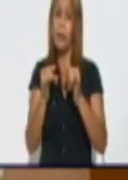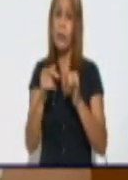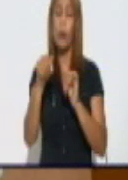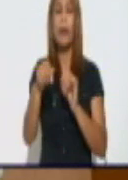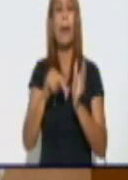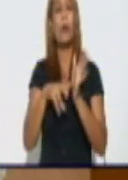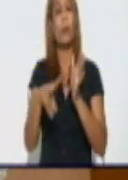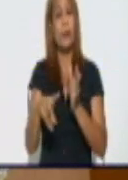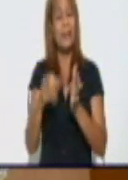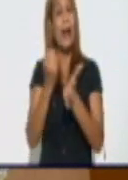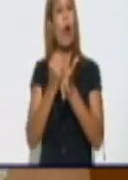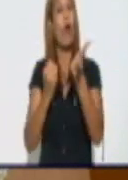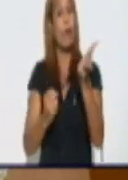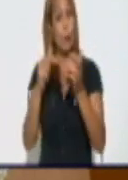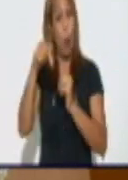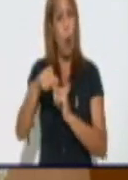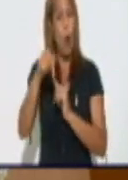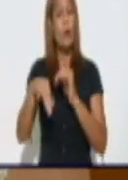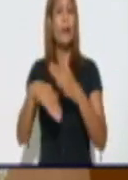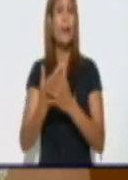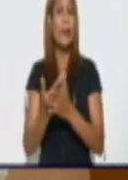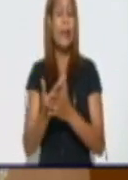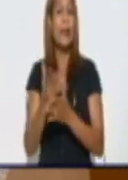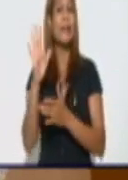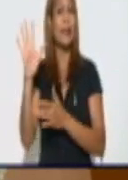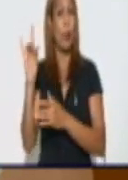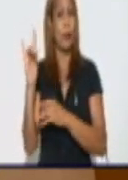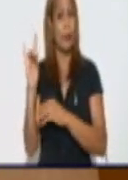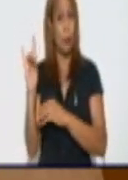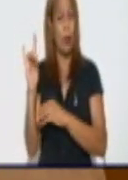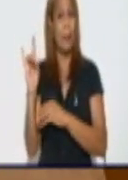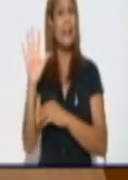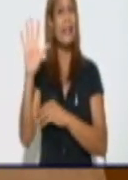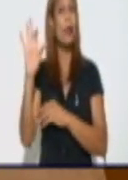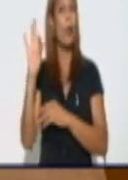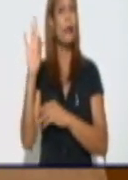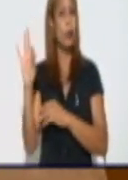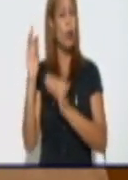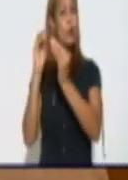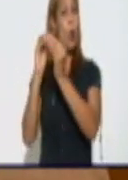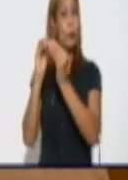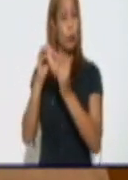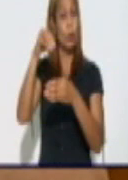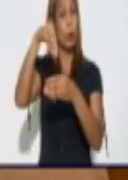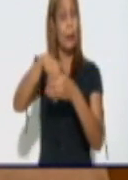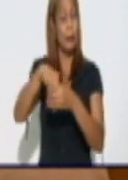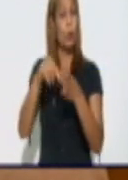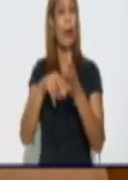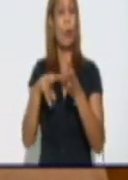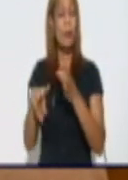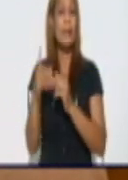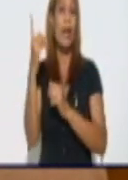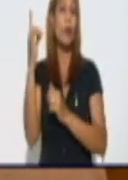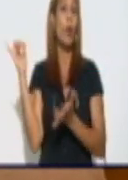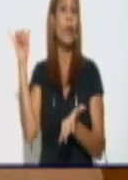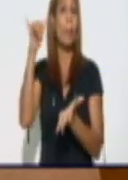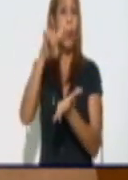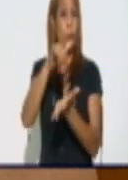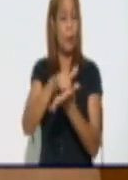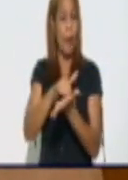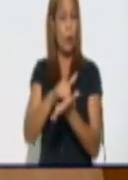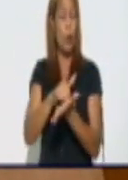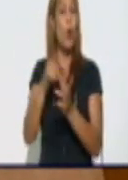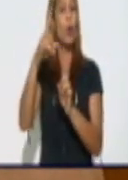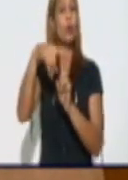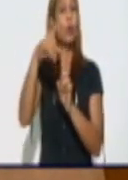la provincia confirmó 59 casos en el día de hoy, 58 autóctonos y un caso procedente del exterior, de un total